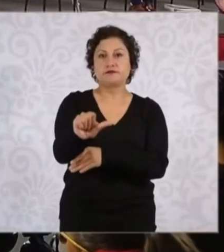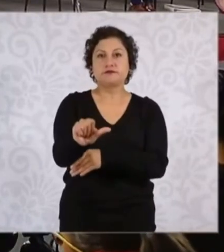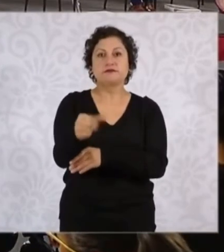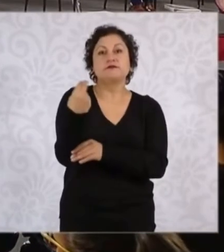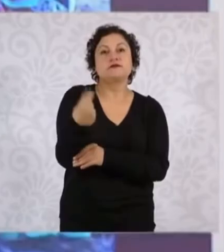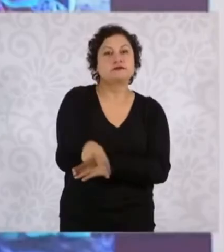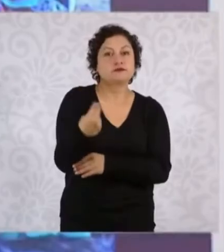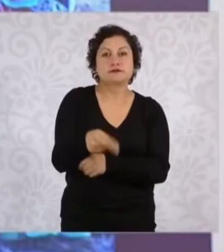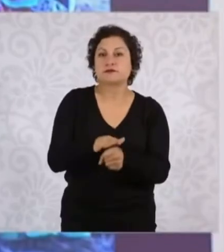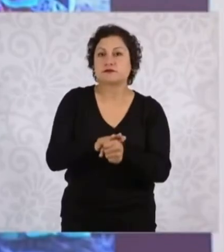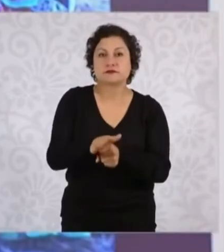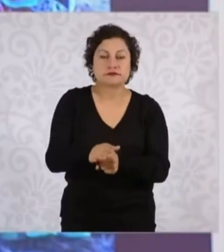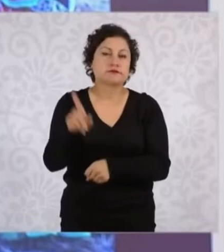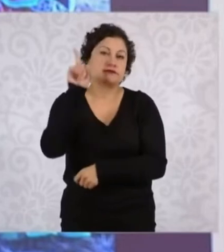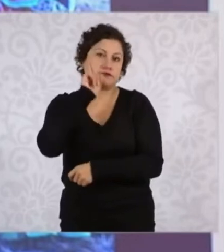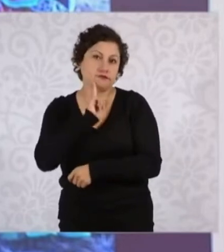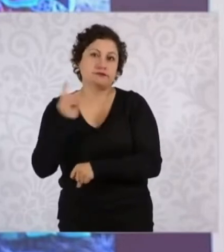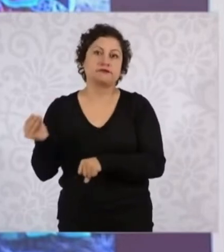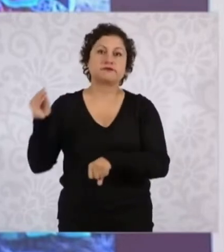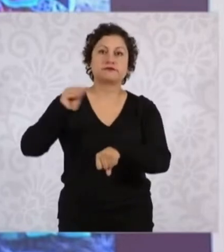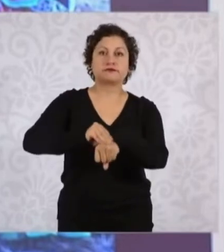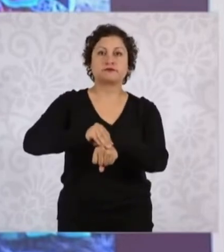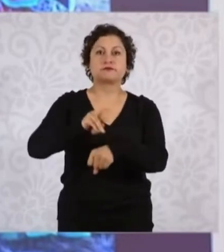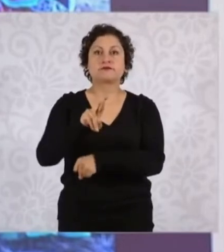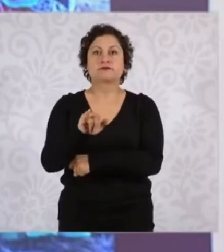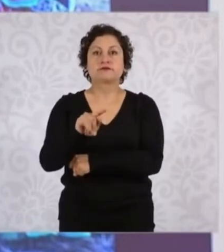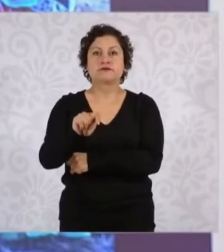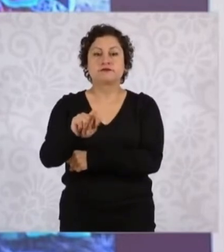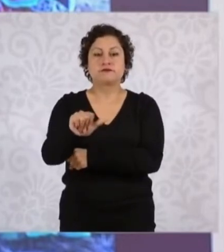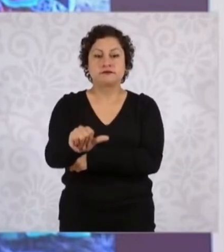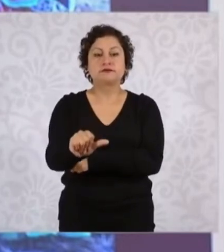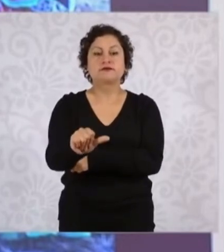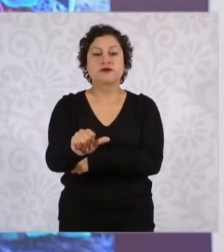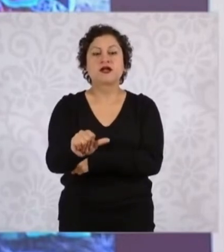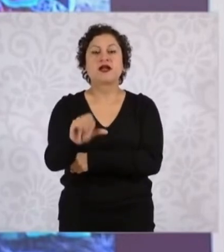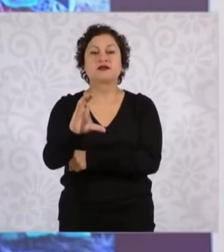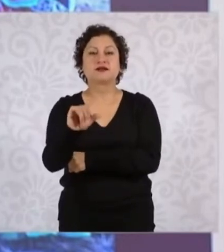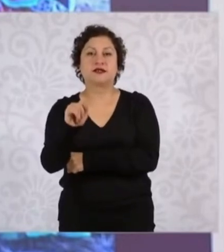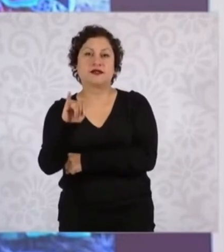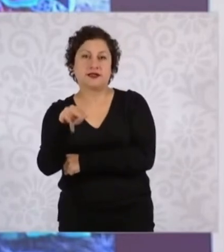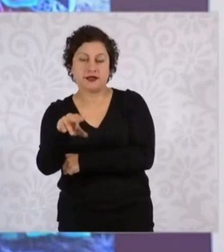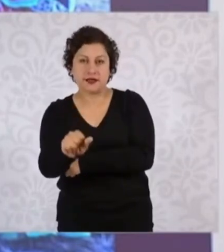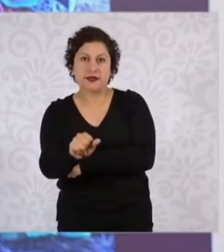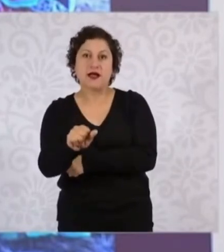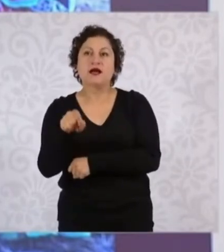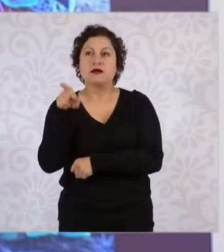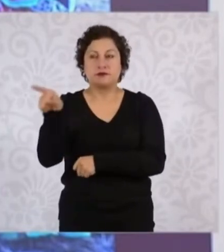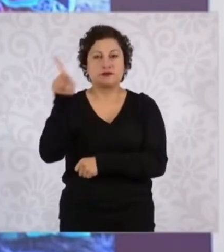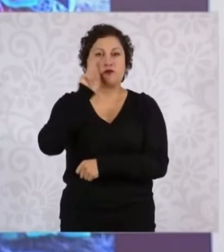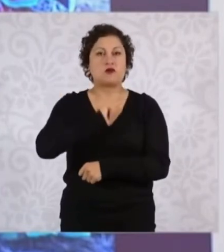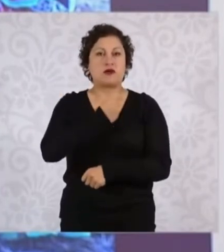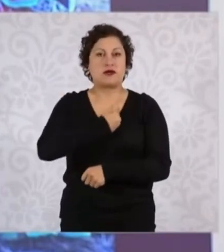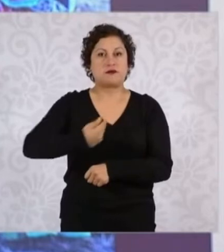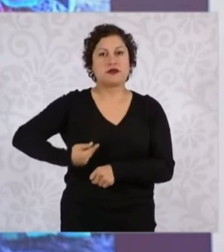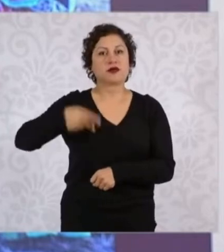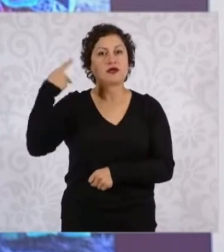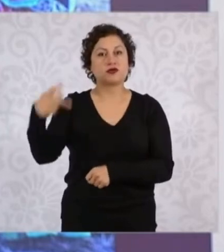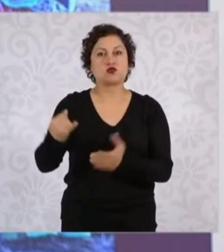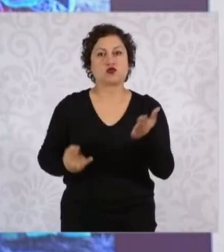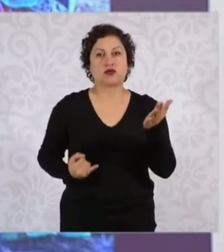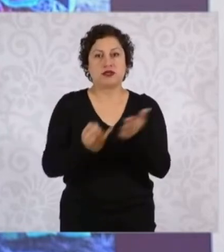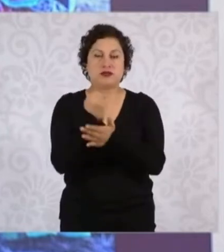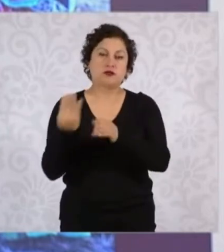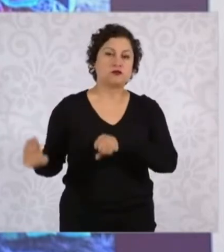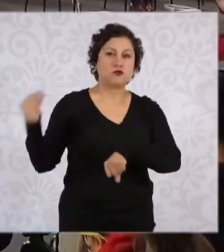la beca se llama Rita Cetina, por decisión de la presidenta Claudia